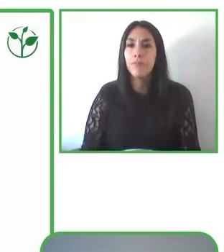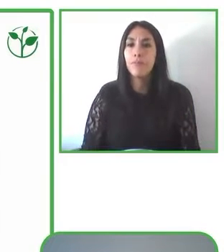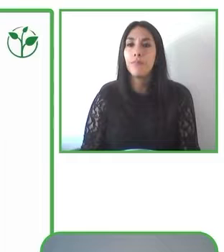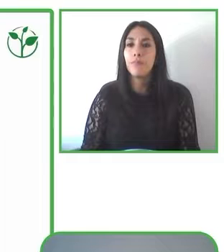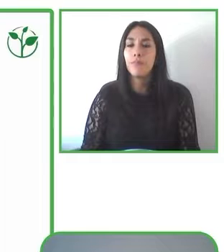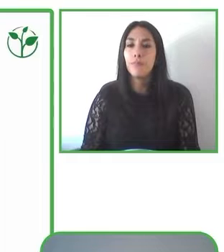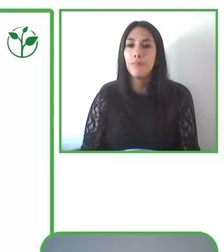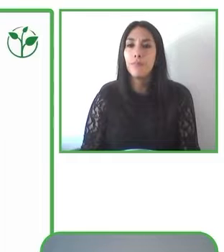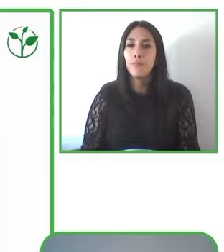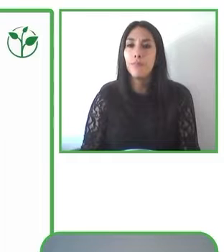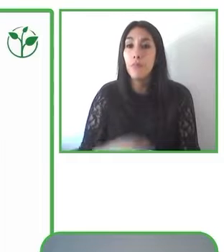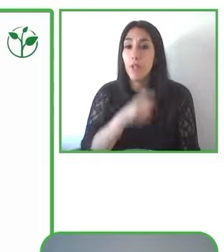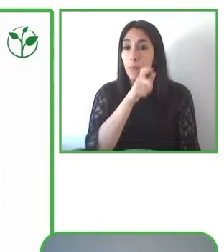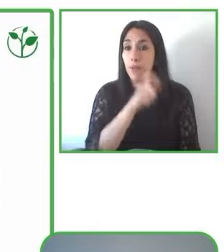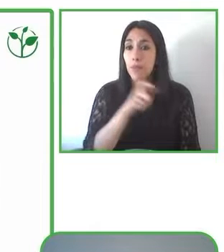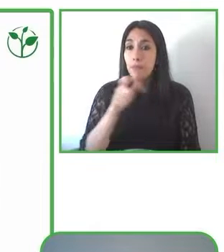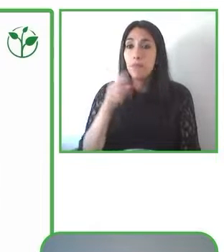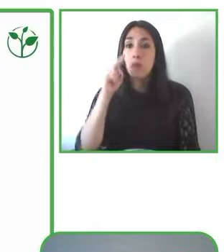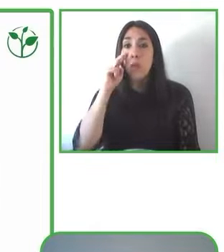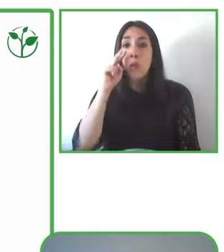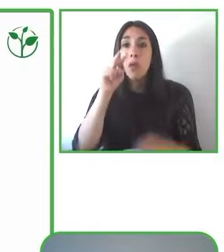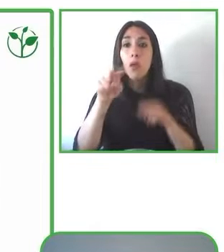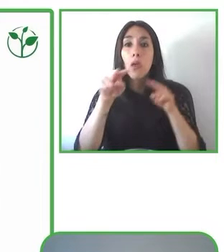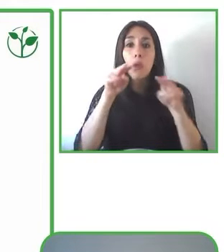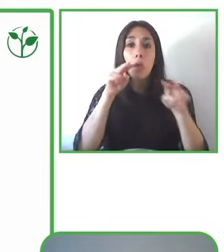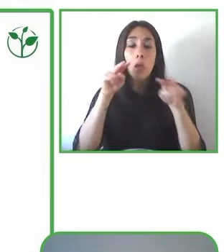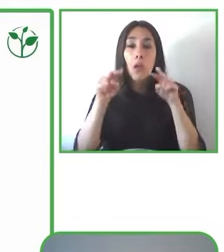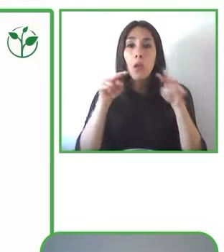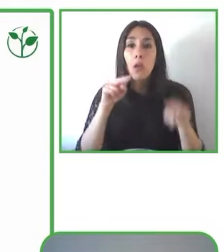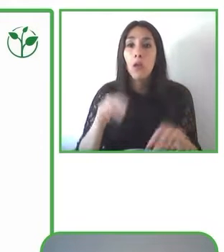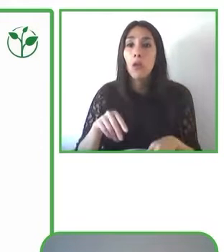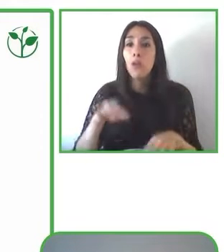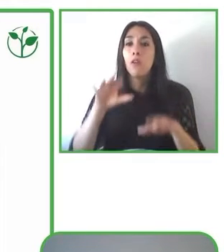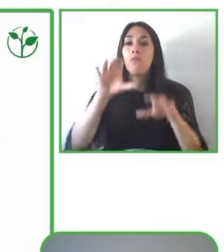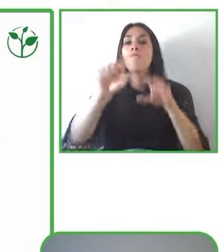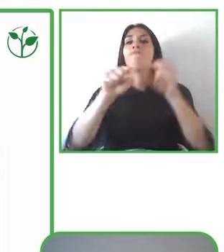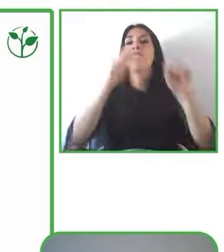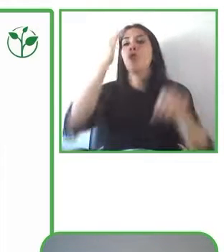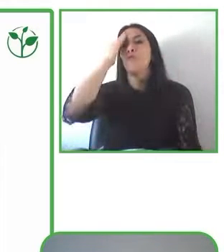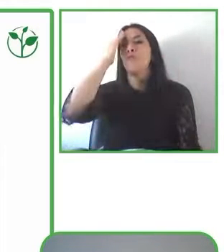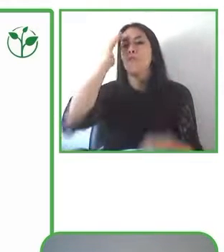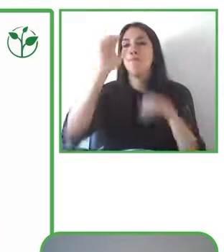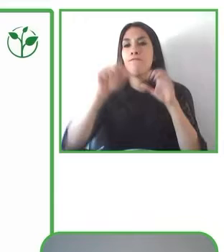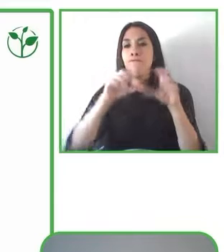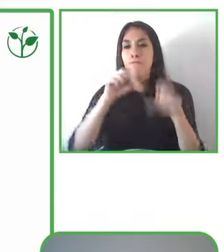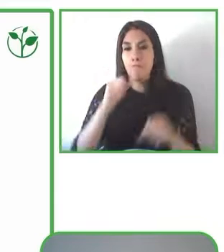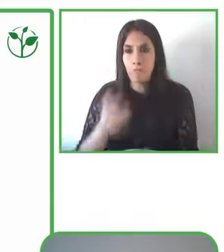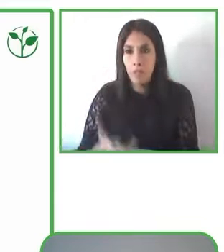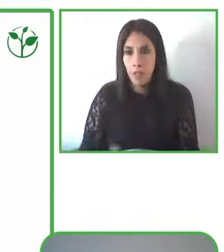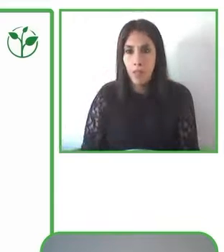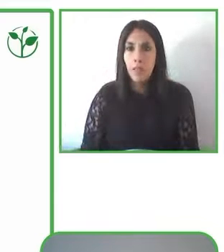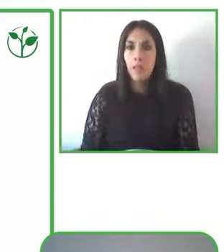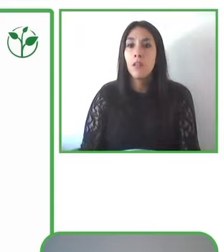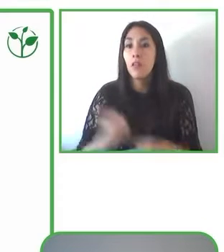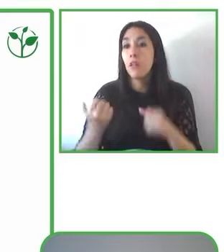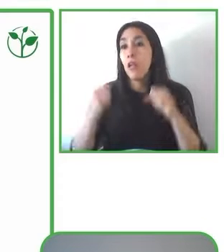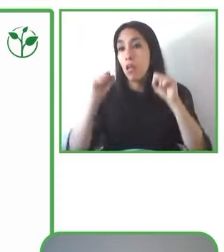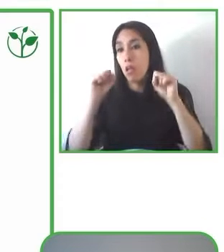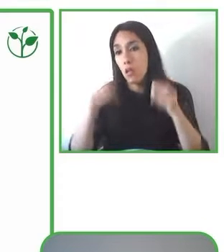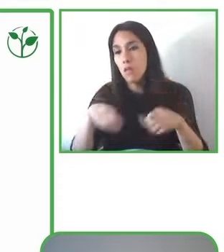de cierta manera que realmente pueden representar barreras, o finalmente accesibilidad.